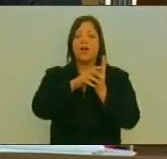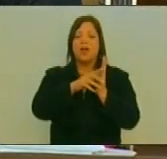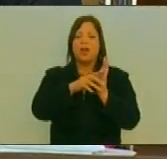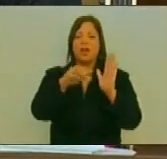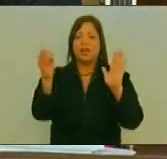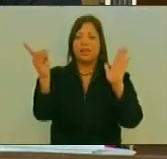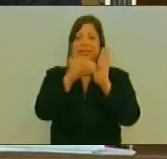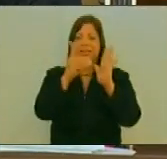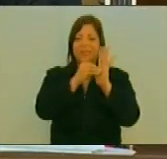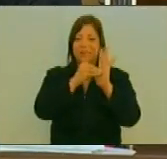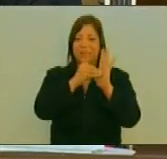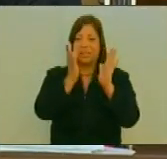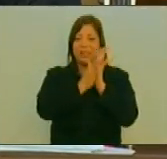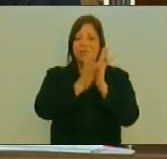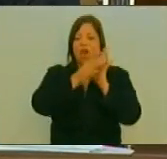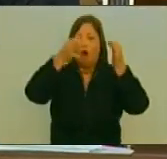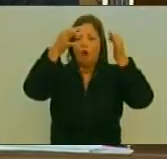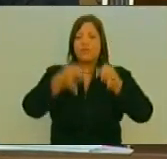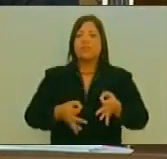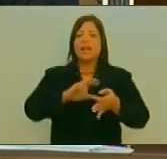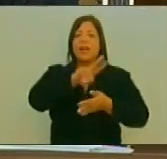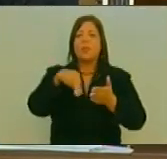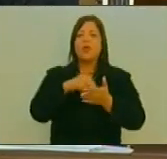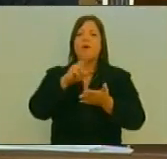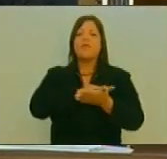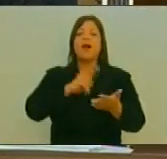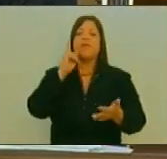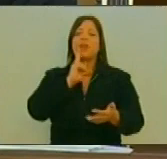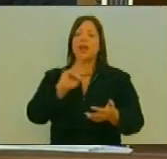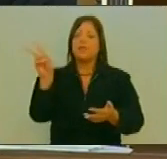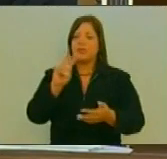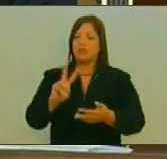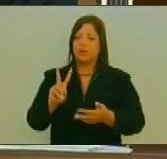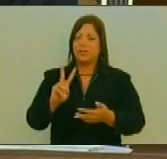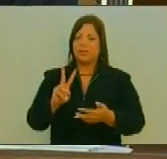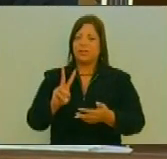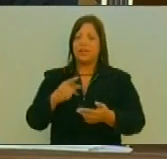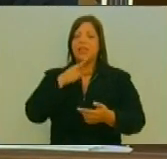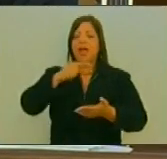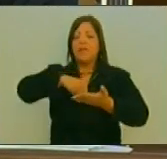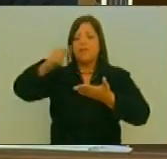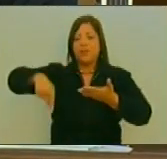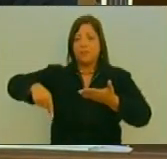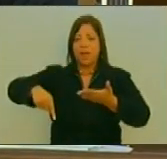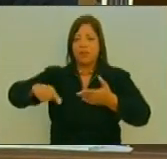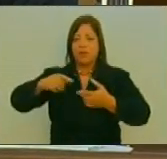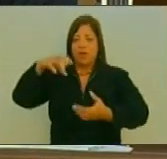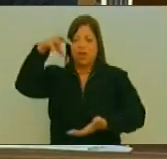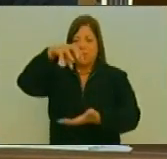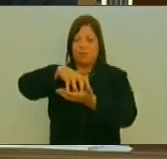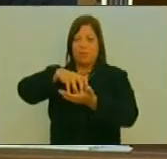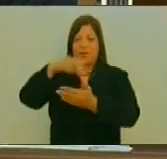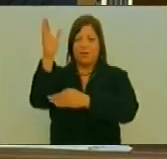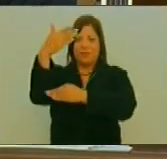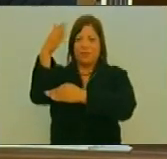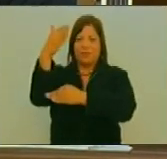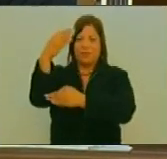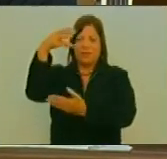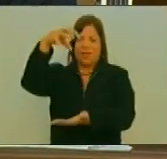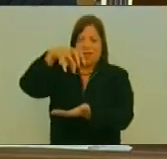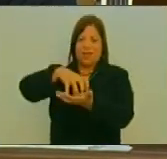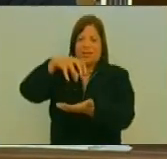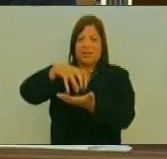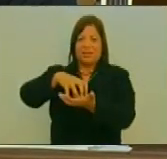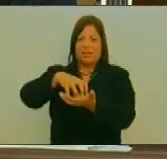En la Gaceta Oficial De la República Bolivariana De Venezuela Dado firmado En el hemiciclo Protocolar Del Palacio Federal